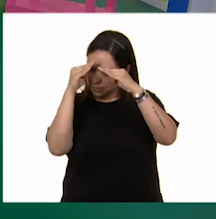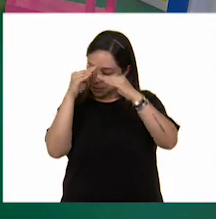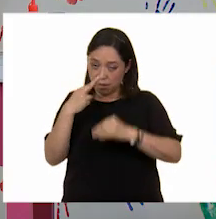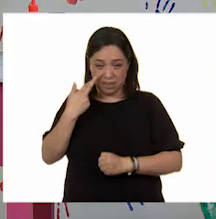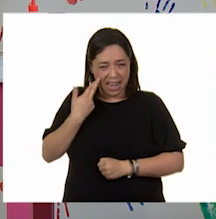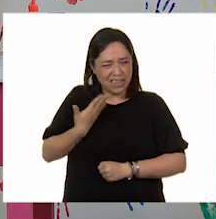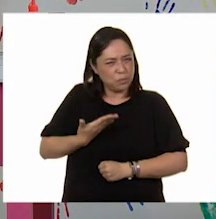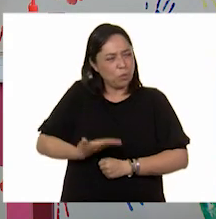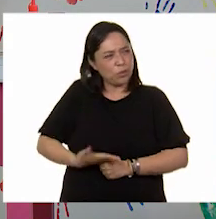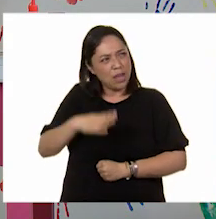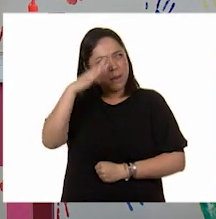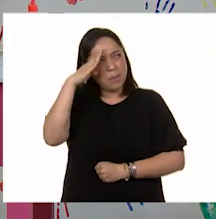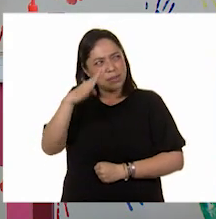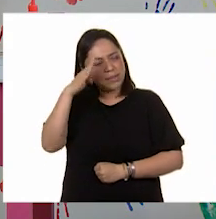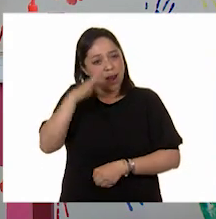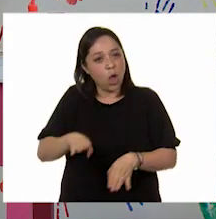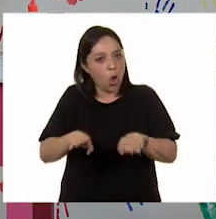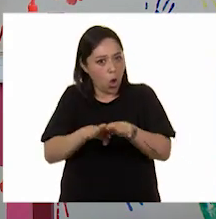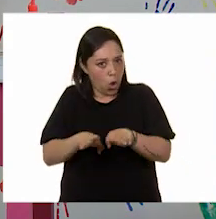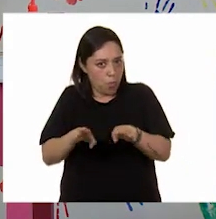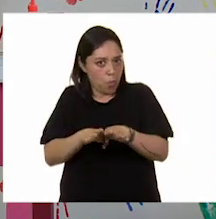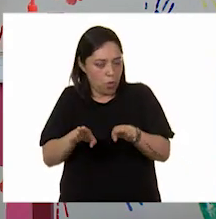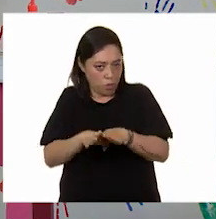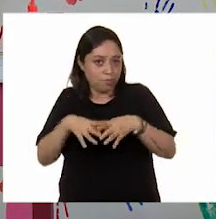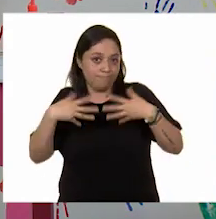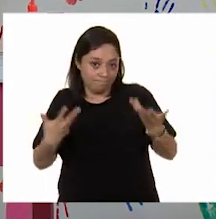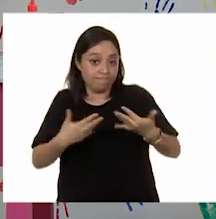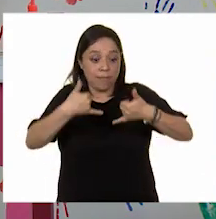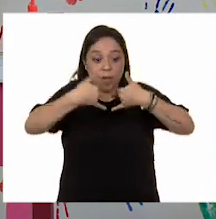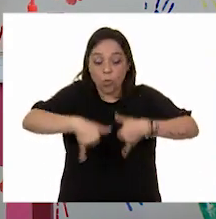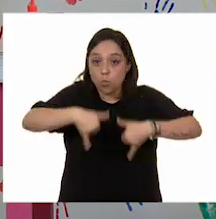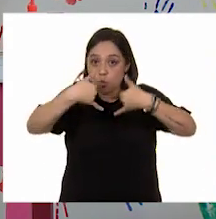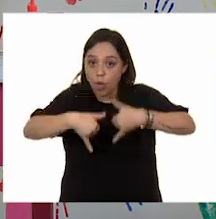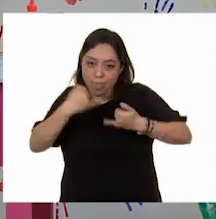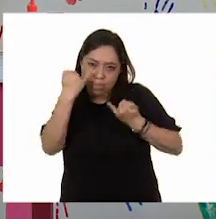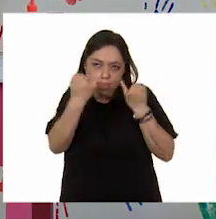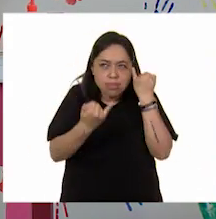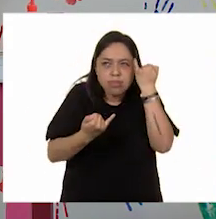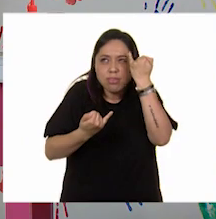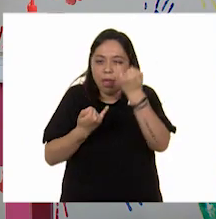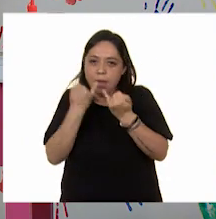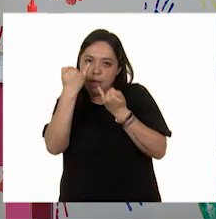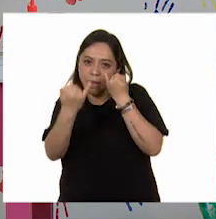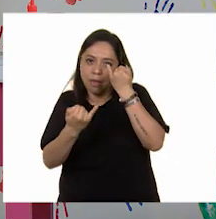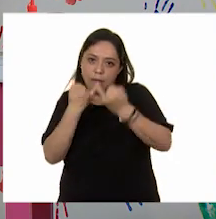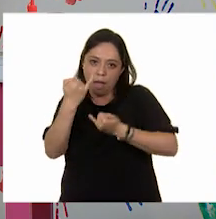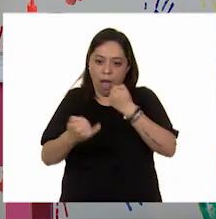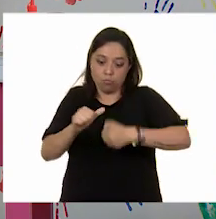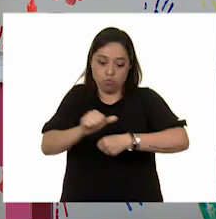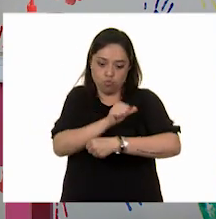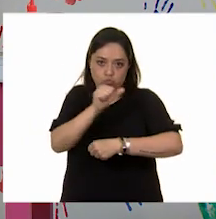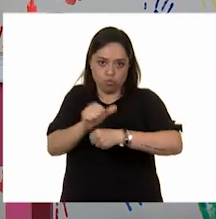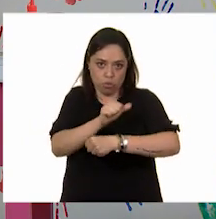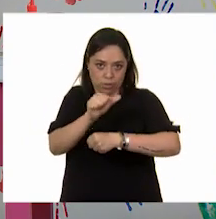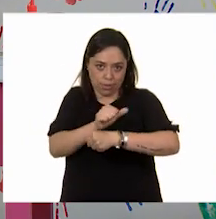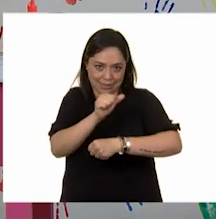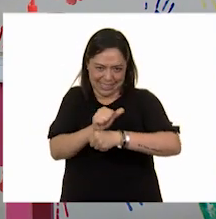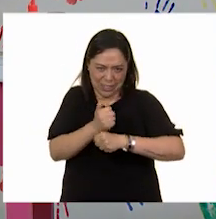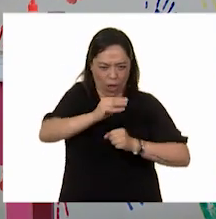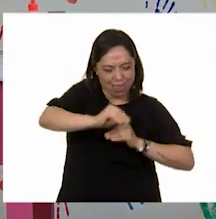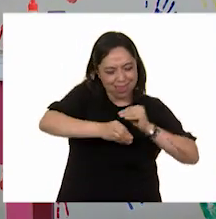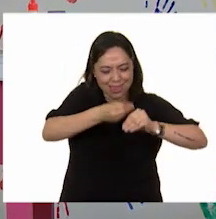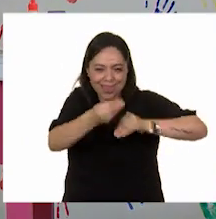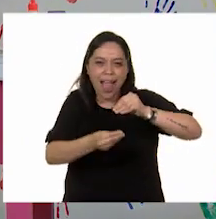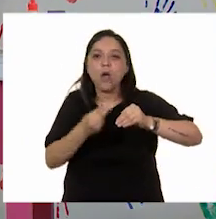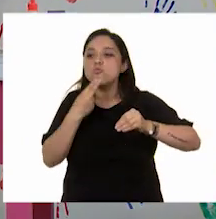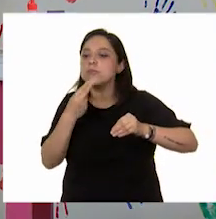finalmente, través del taller de creación de un juguete, como los cochecitos que hicimos de material reciclable, notamos que